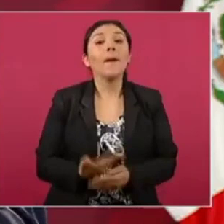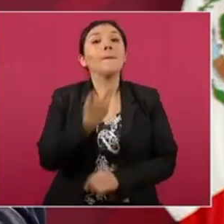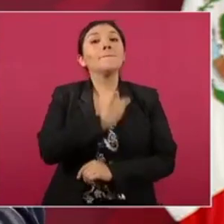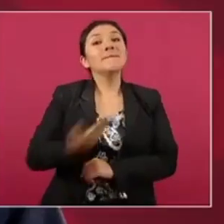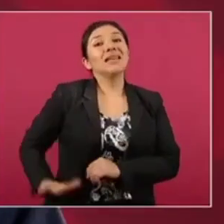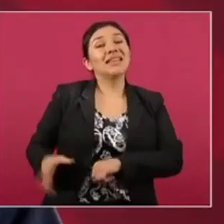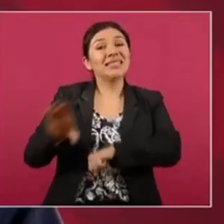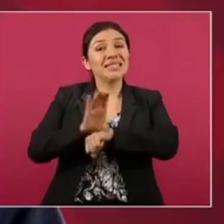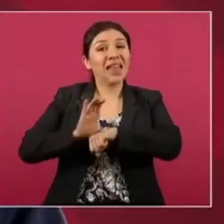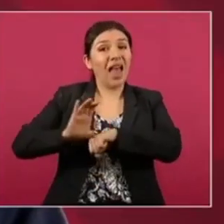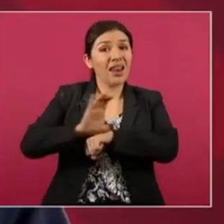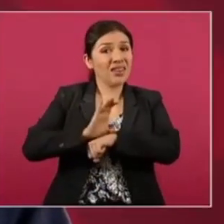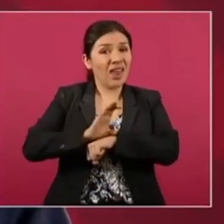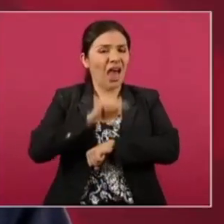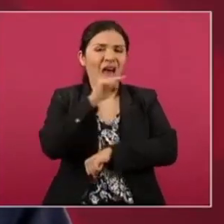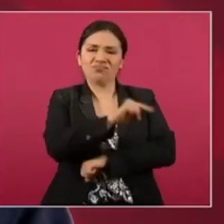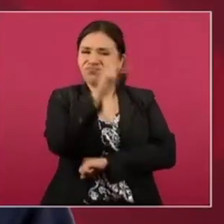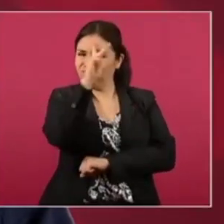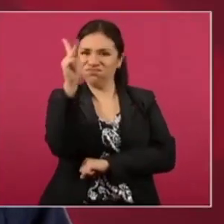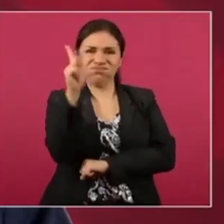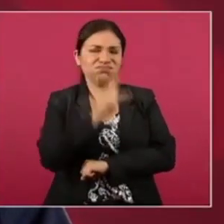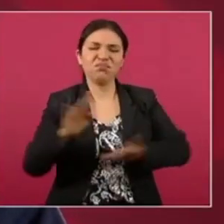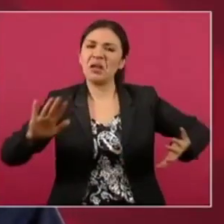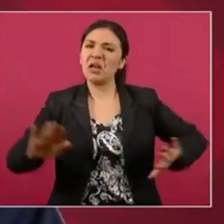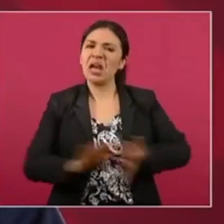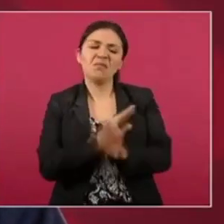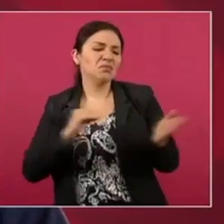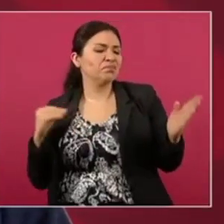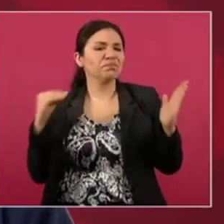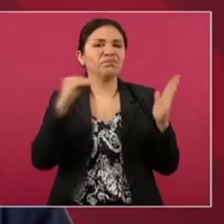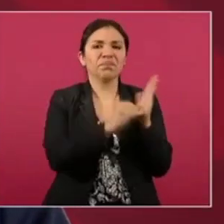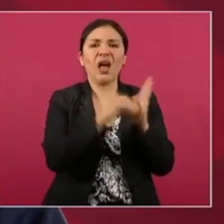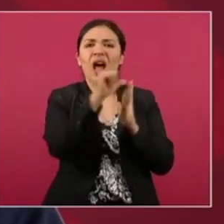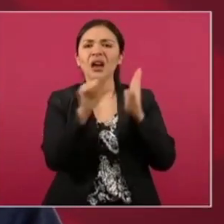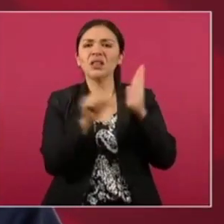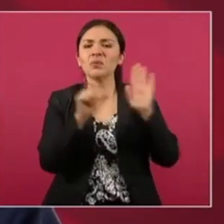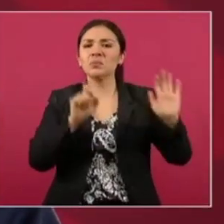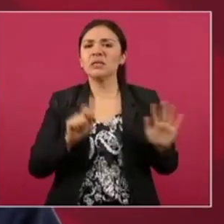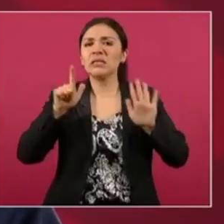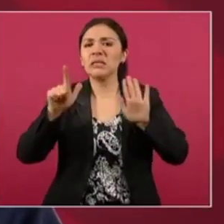de plano reforma del 27.